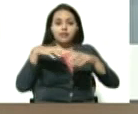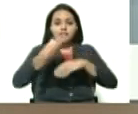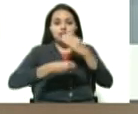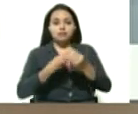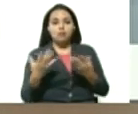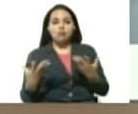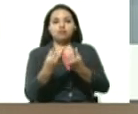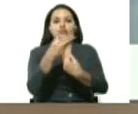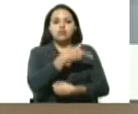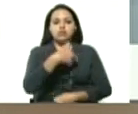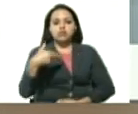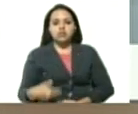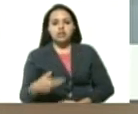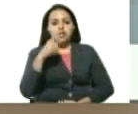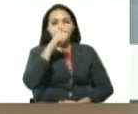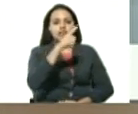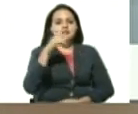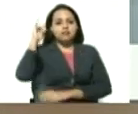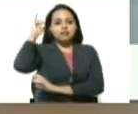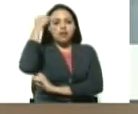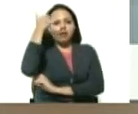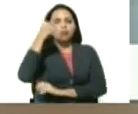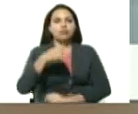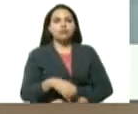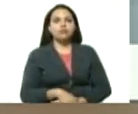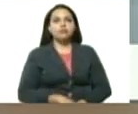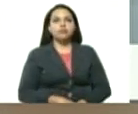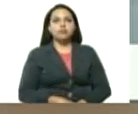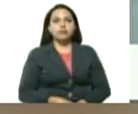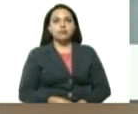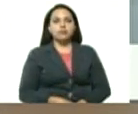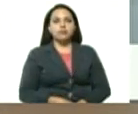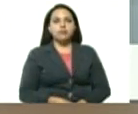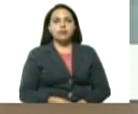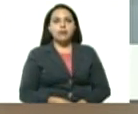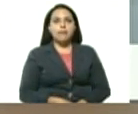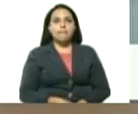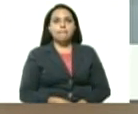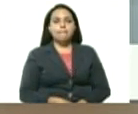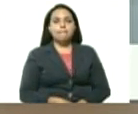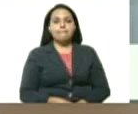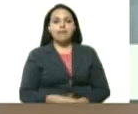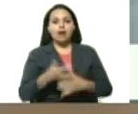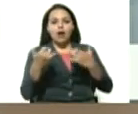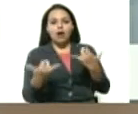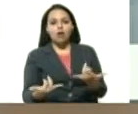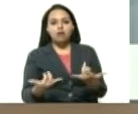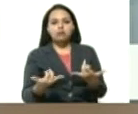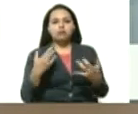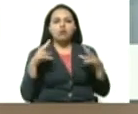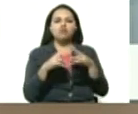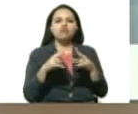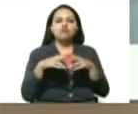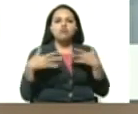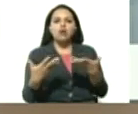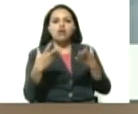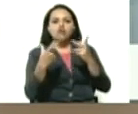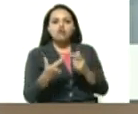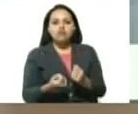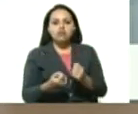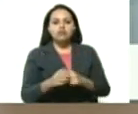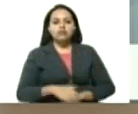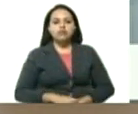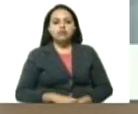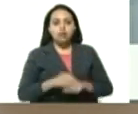China, allá en Yaracuy. Señora vicepresidente, ahora actualizamos los números de la distribución,